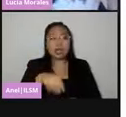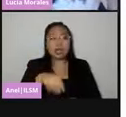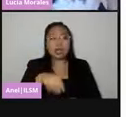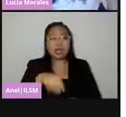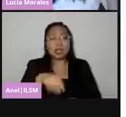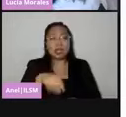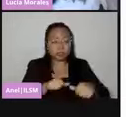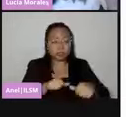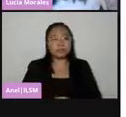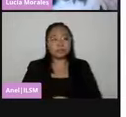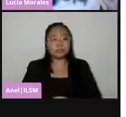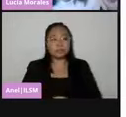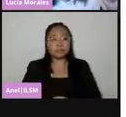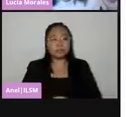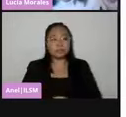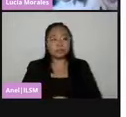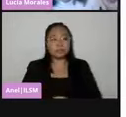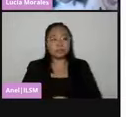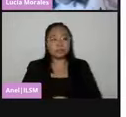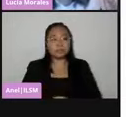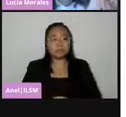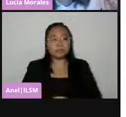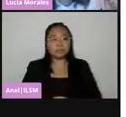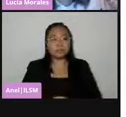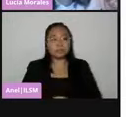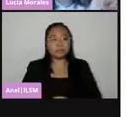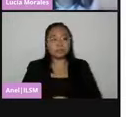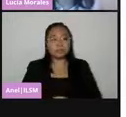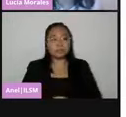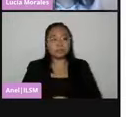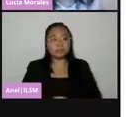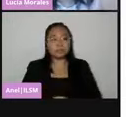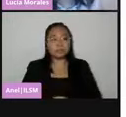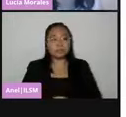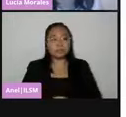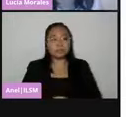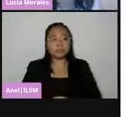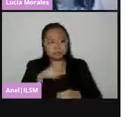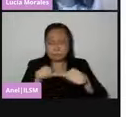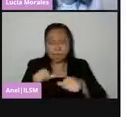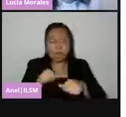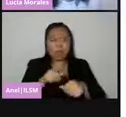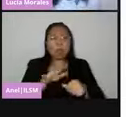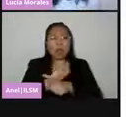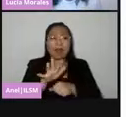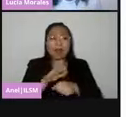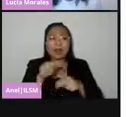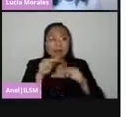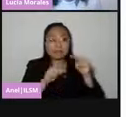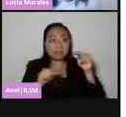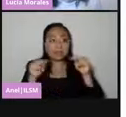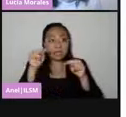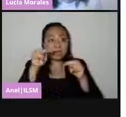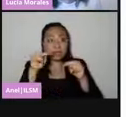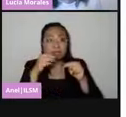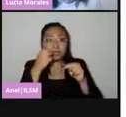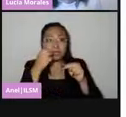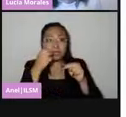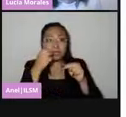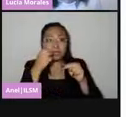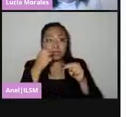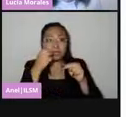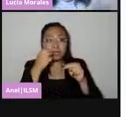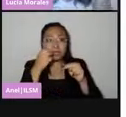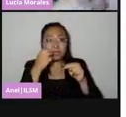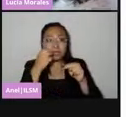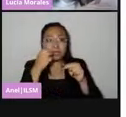la designación del cargo es con base en la escolaridad. A mayor escolaridad, mayor será el